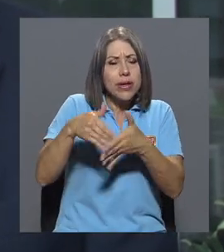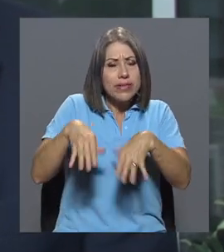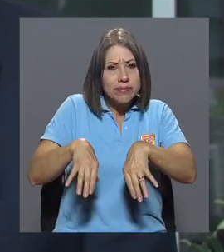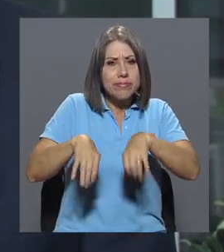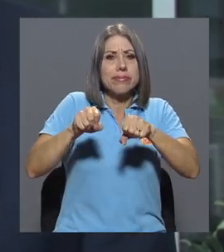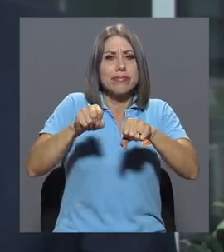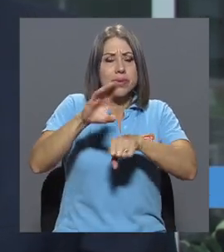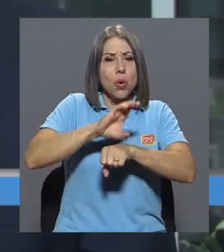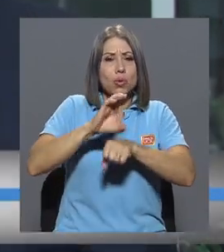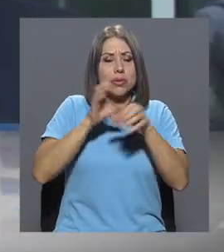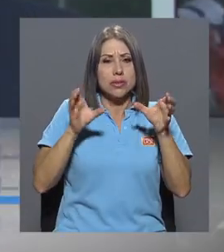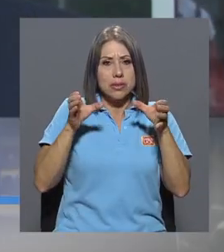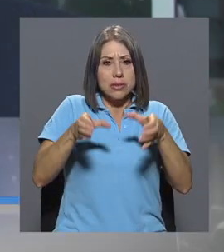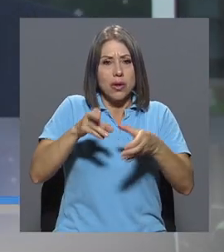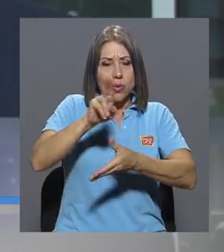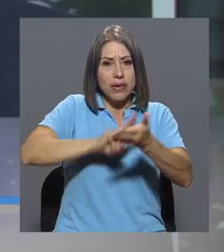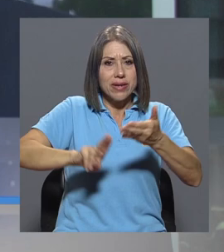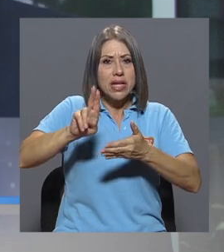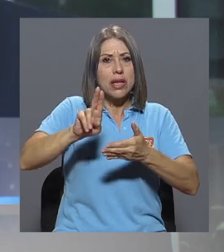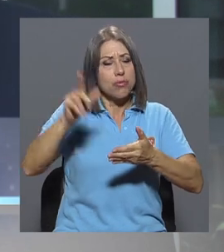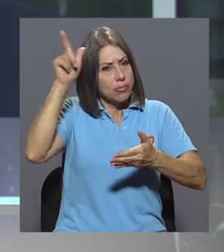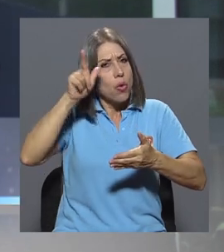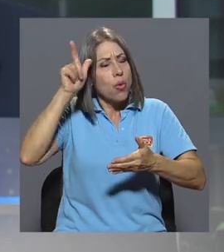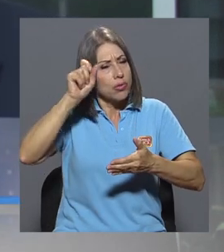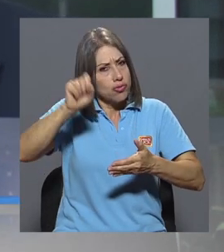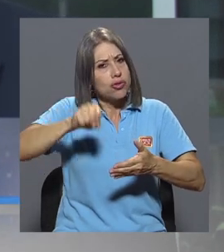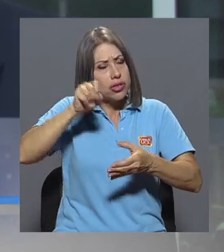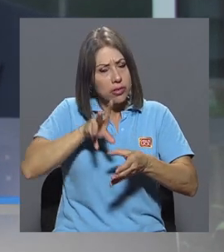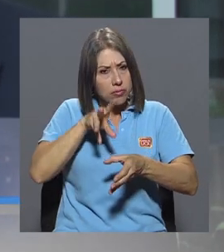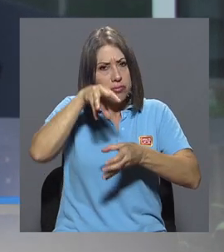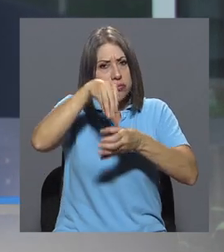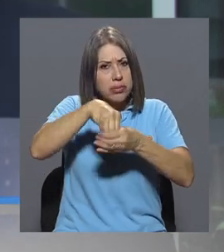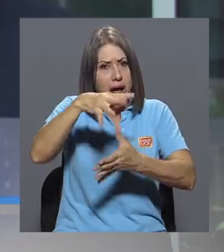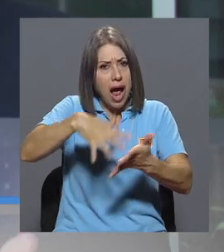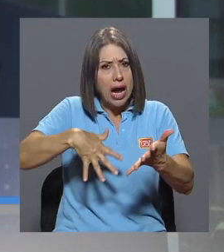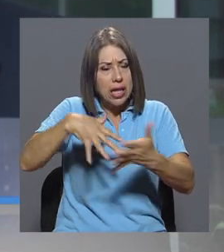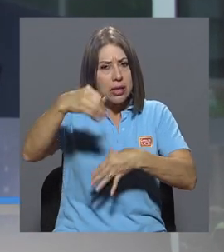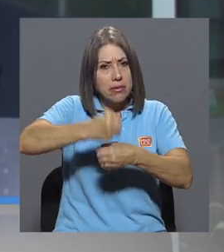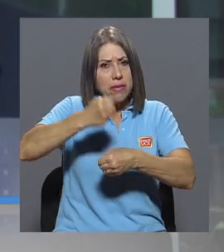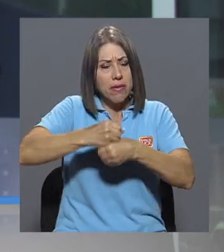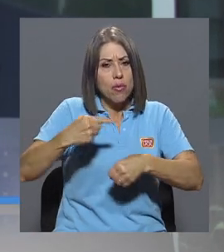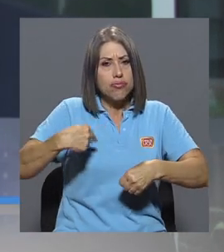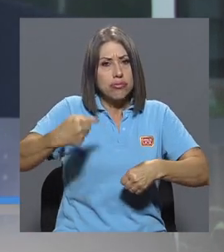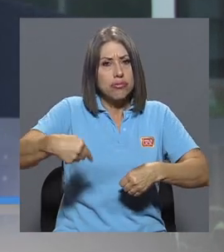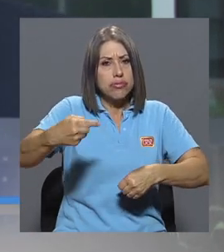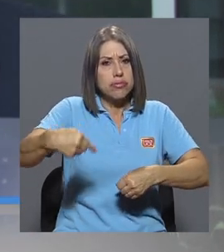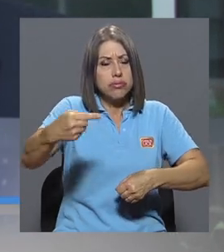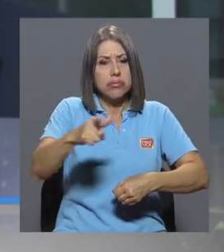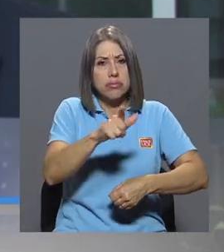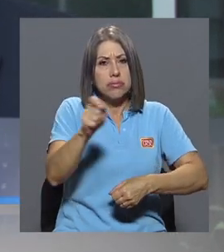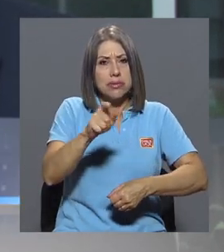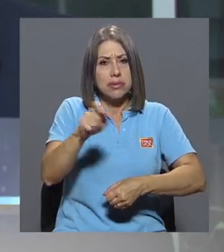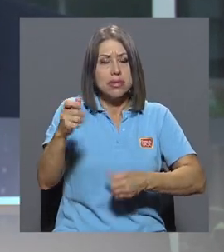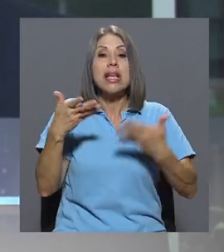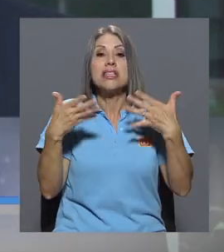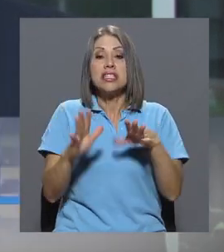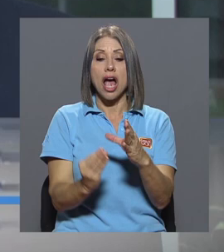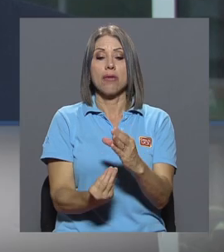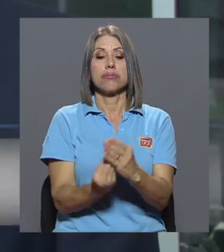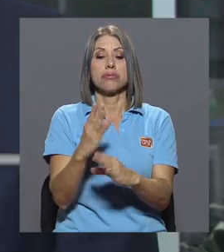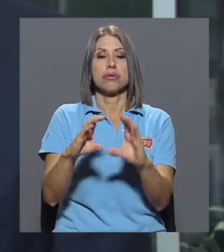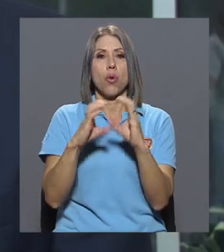supuesto que estará en la agenda durante los próximos meses. Ya se ha conformado una comisión que